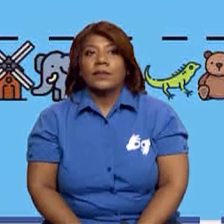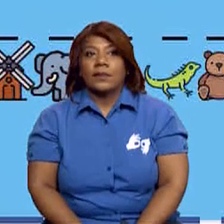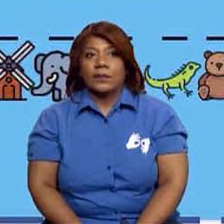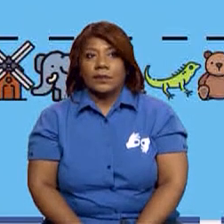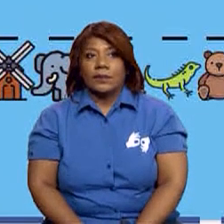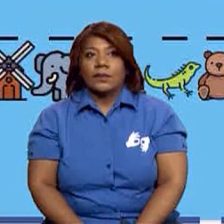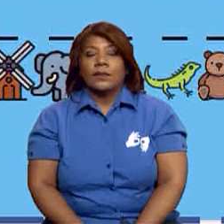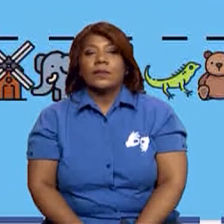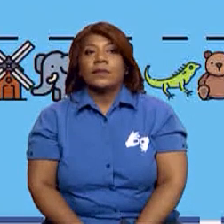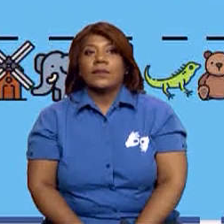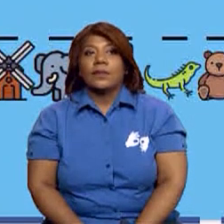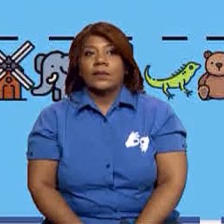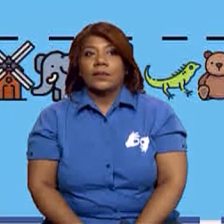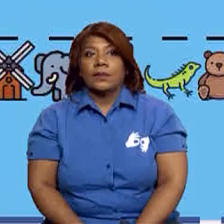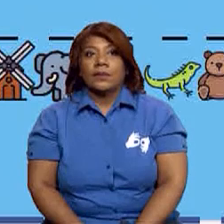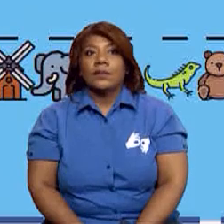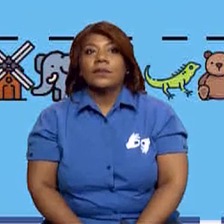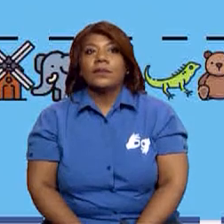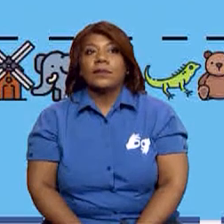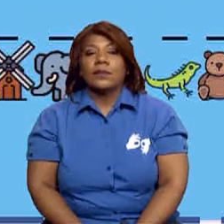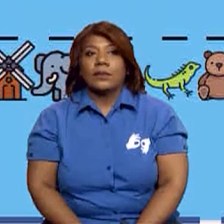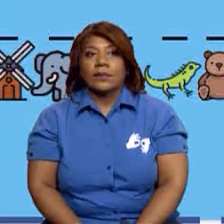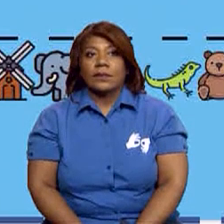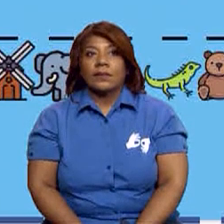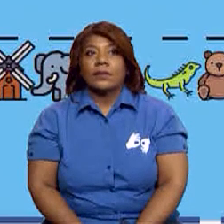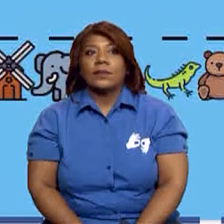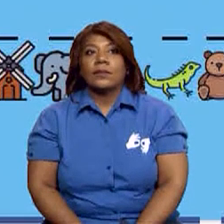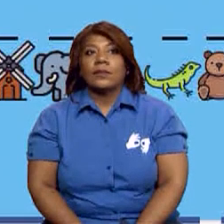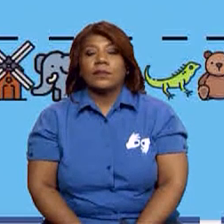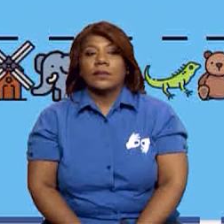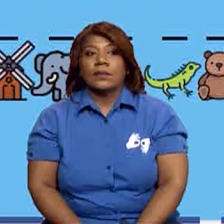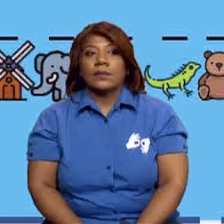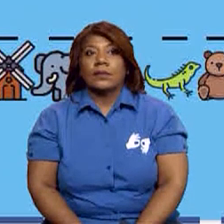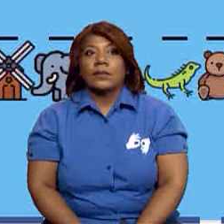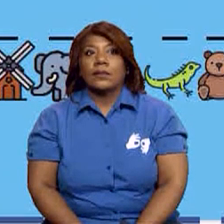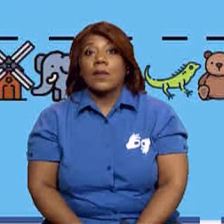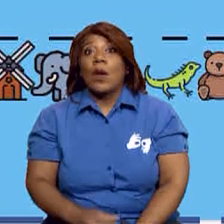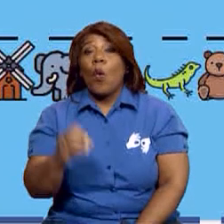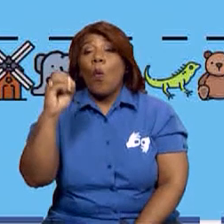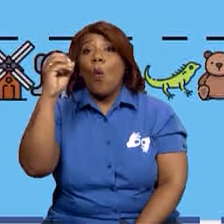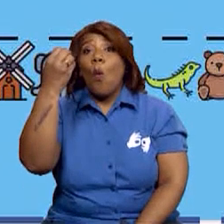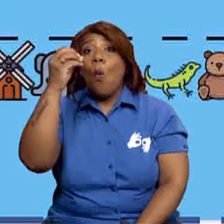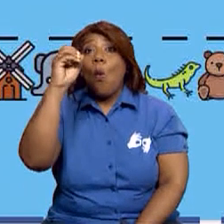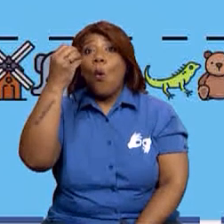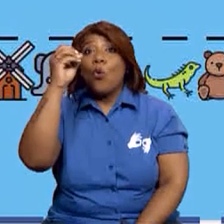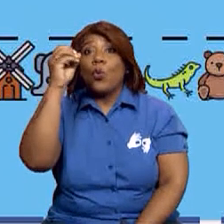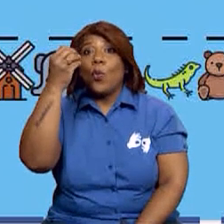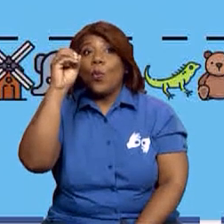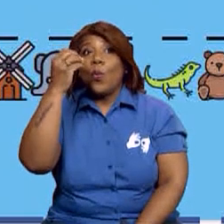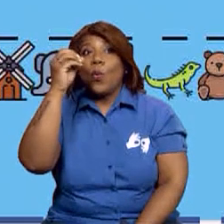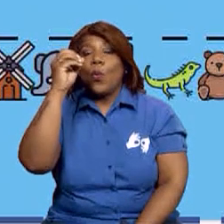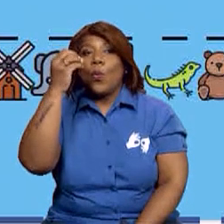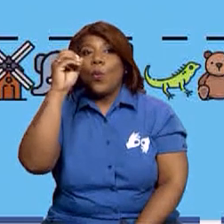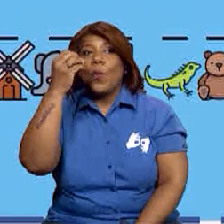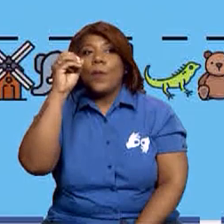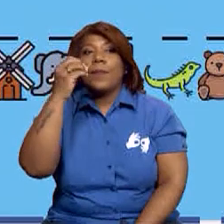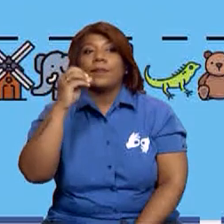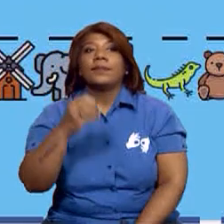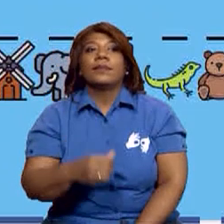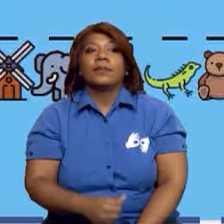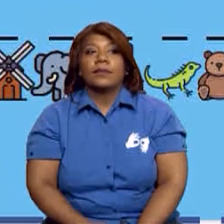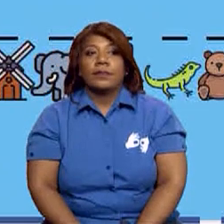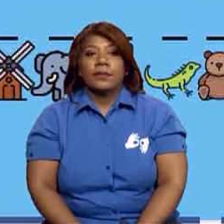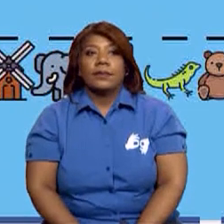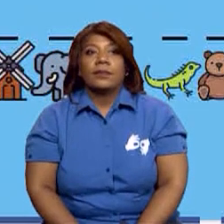estamos iniciando la palabra, la oración va con mayúsculas. La siguiente que sería un anillo, ¿verdad?